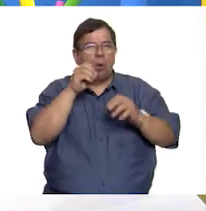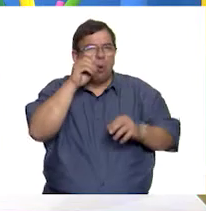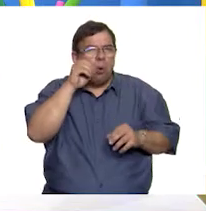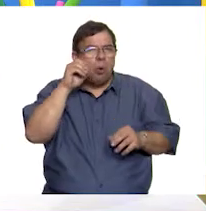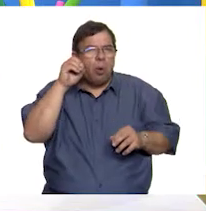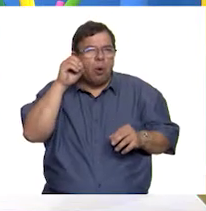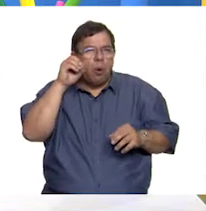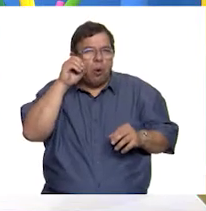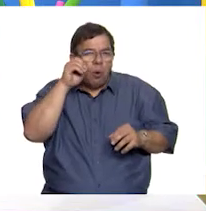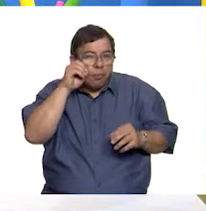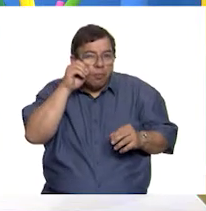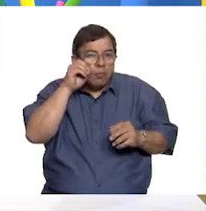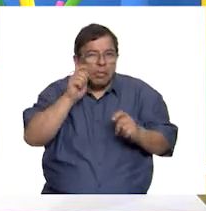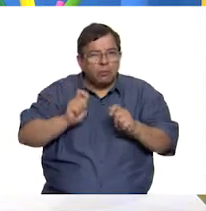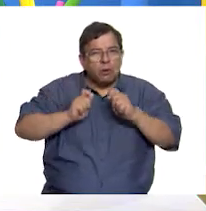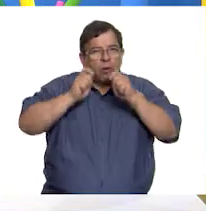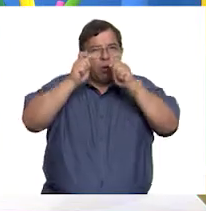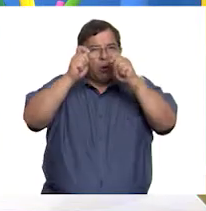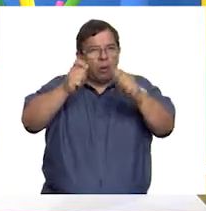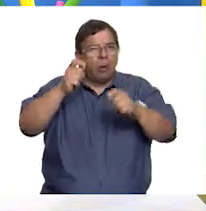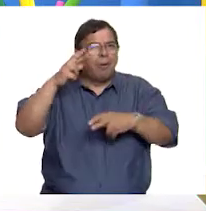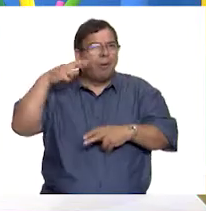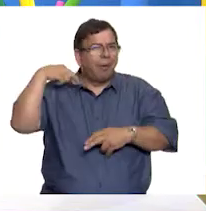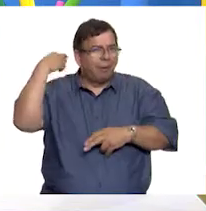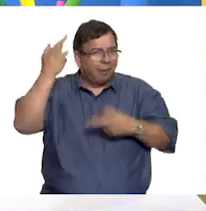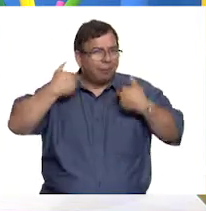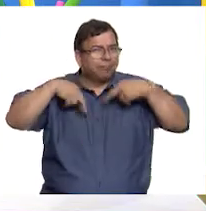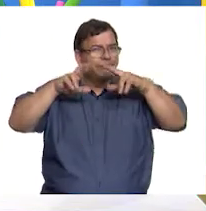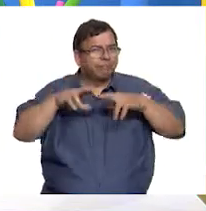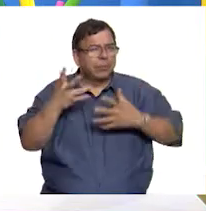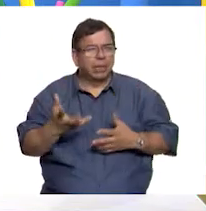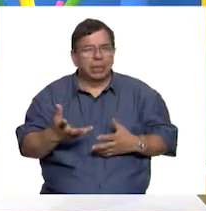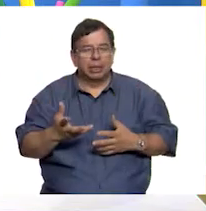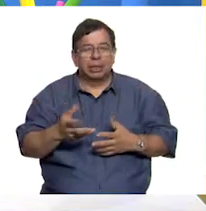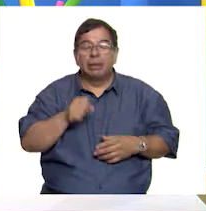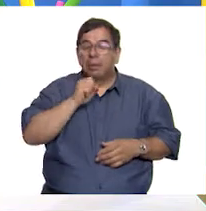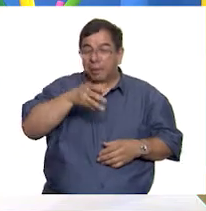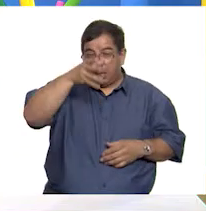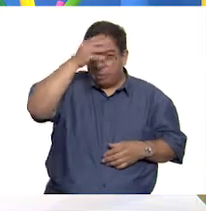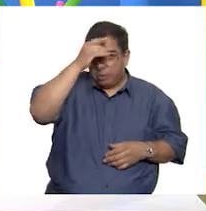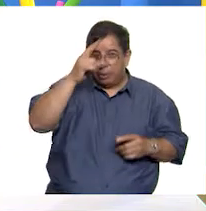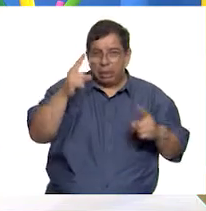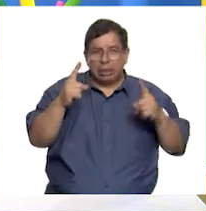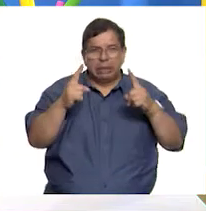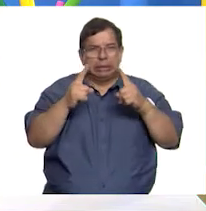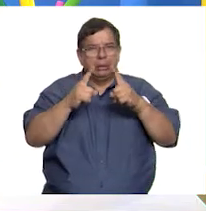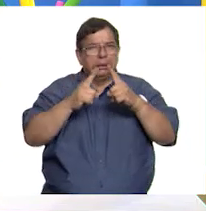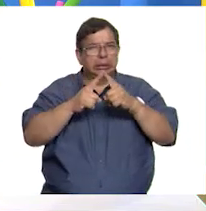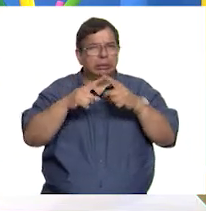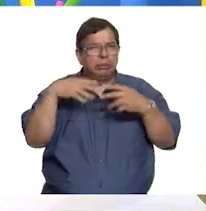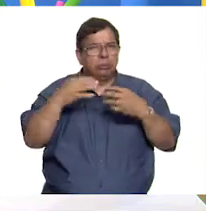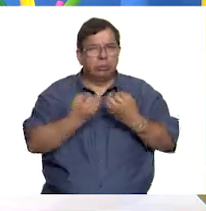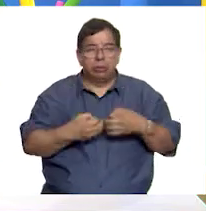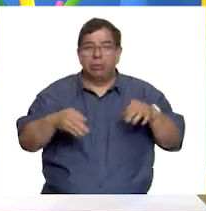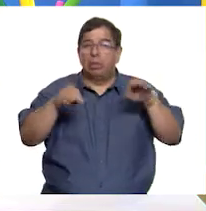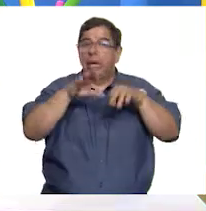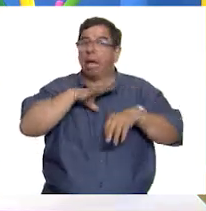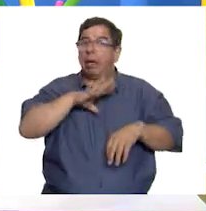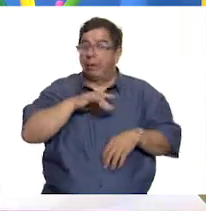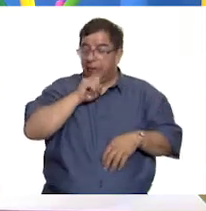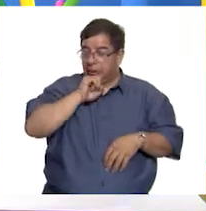fueron virreyes. También tendríamos que decir que aprendimos que la Iglesia fue muy importante en la economía.